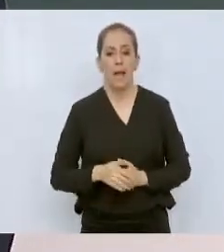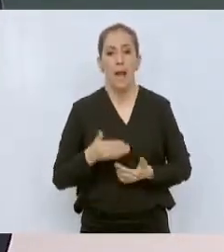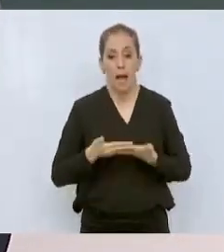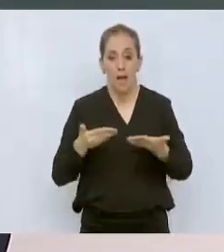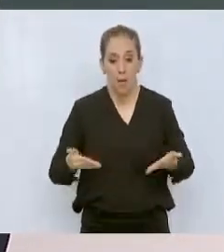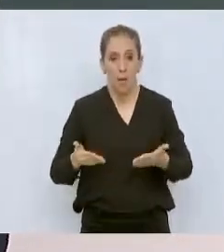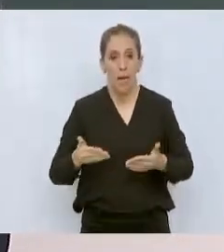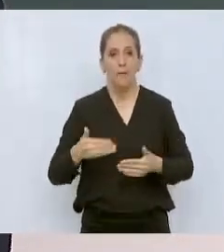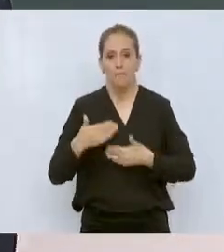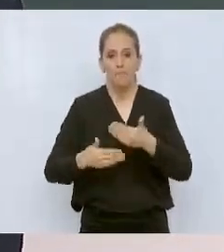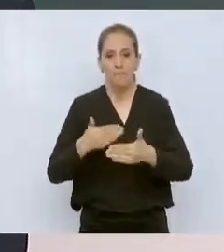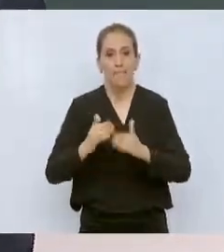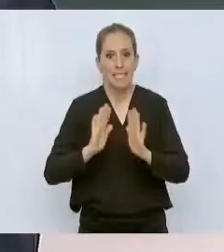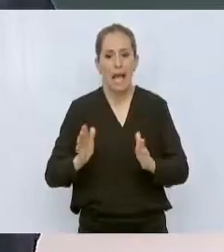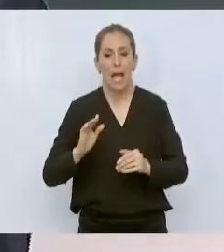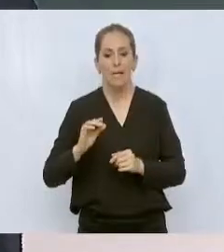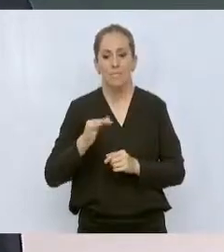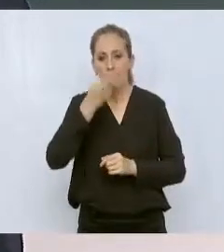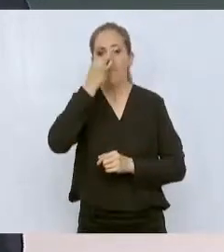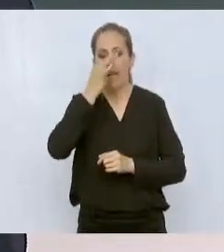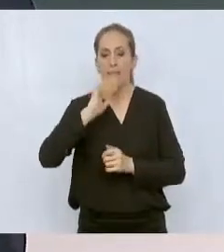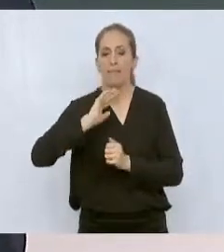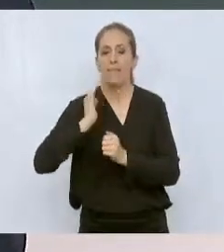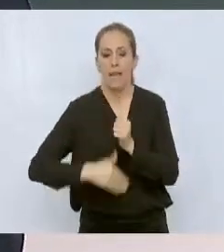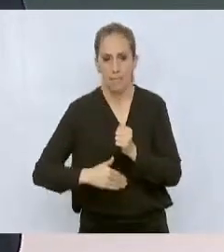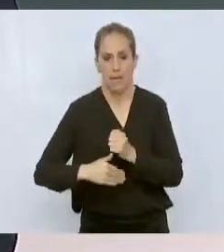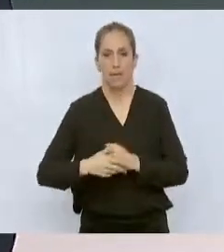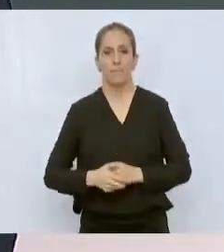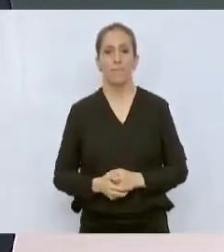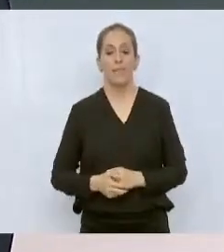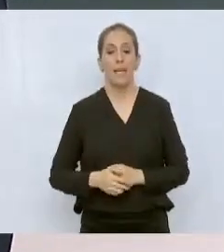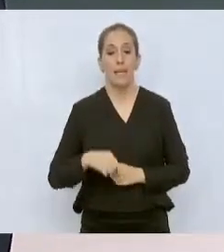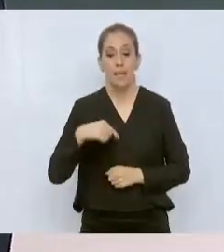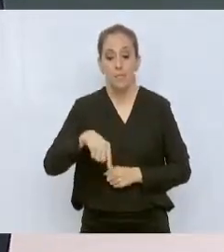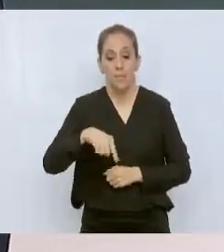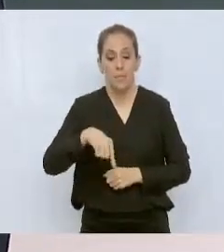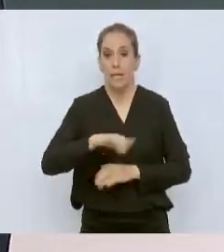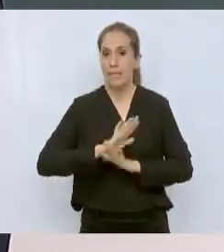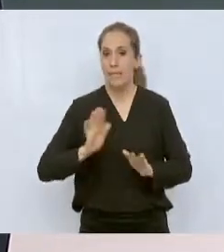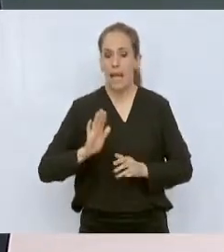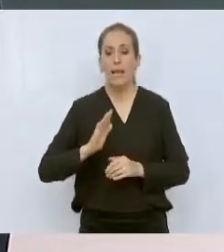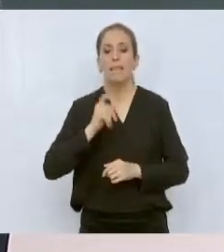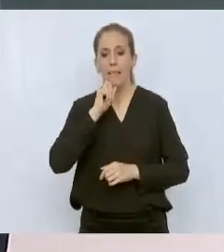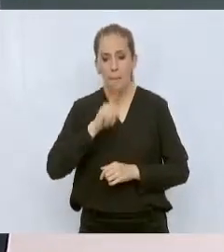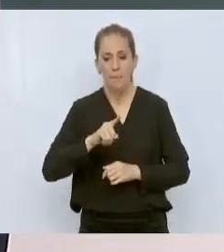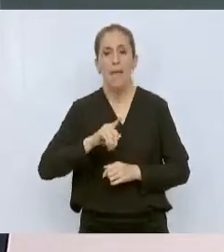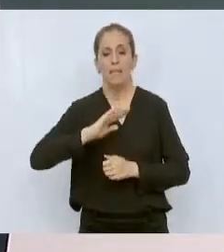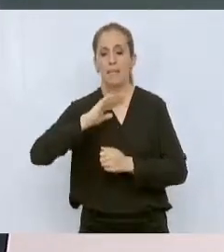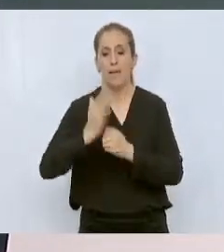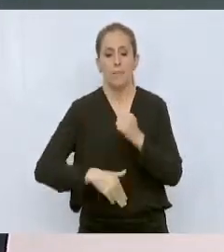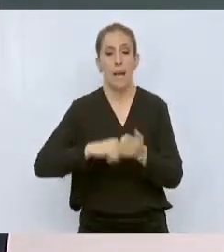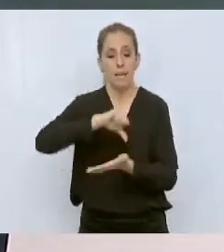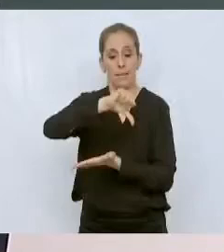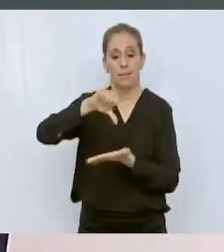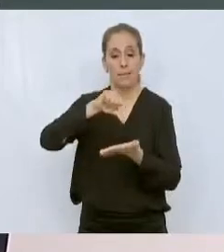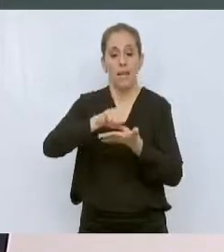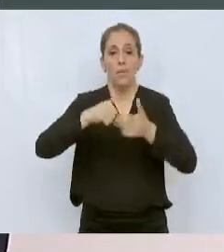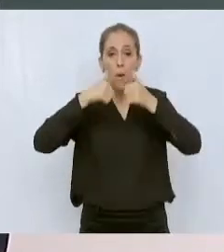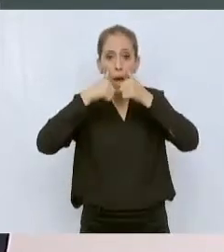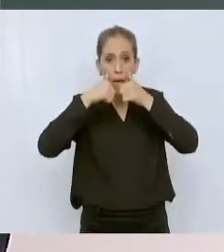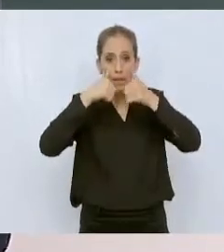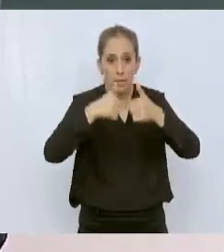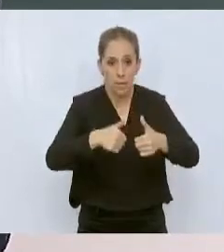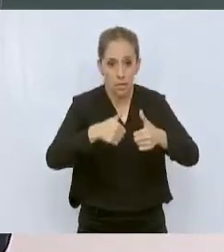me hubiera gustado que estuviera. Terminamos ya aquí el centro de atención múltiple más grande que pudiéramos tener en el Estado.